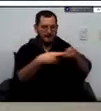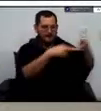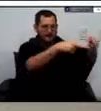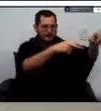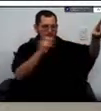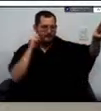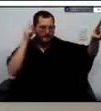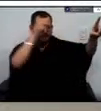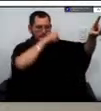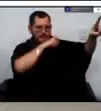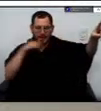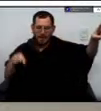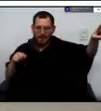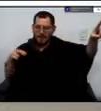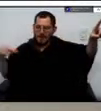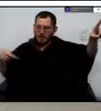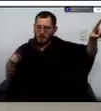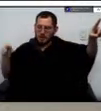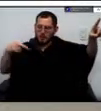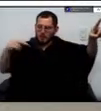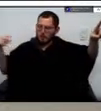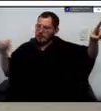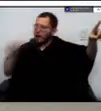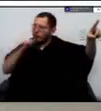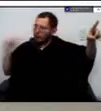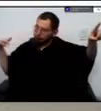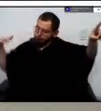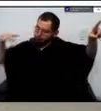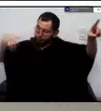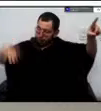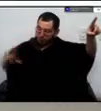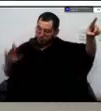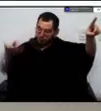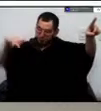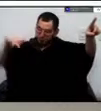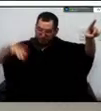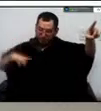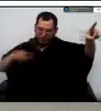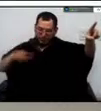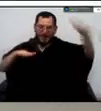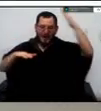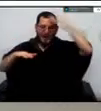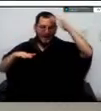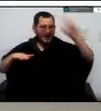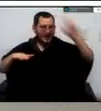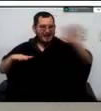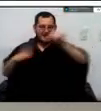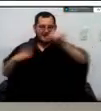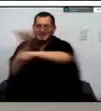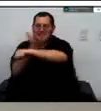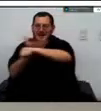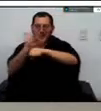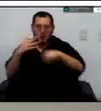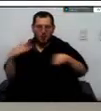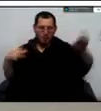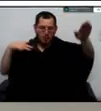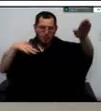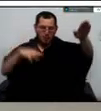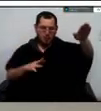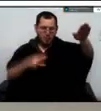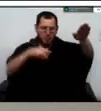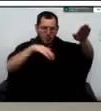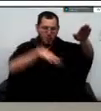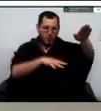sabemos que en 5 horas está en Yopal y que en la parte media baja o baja está sobre las 2-3 horas